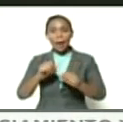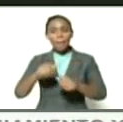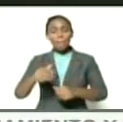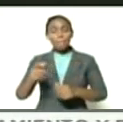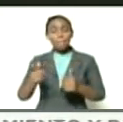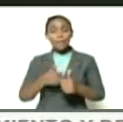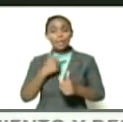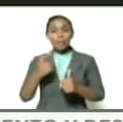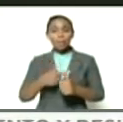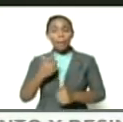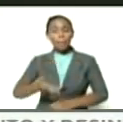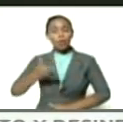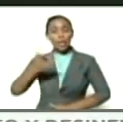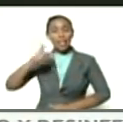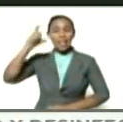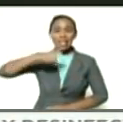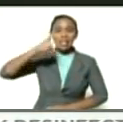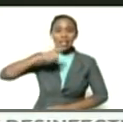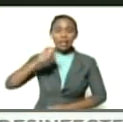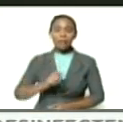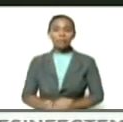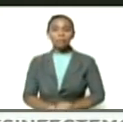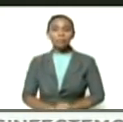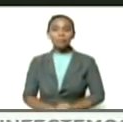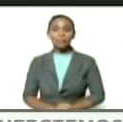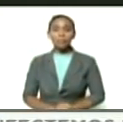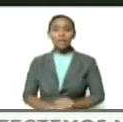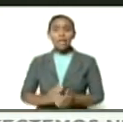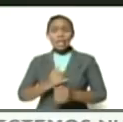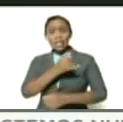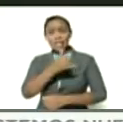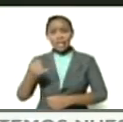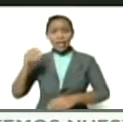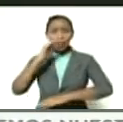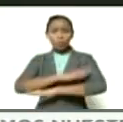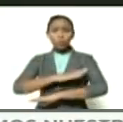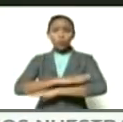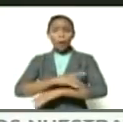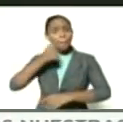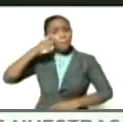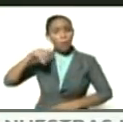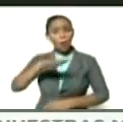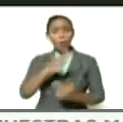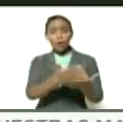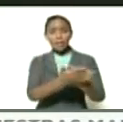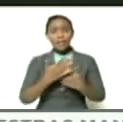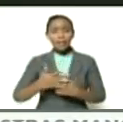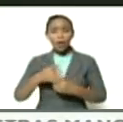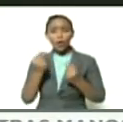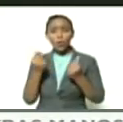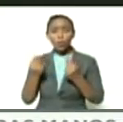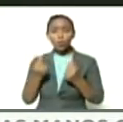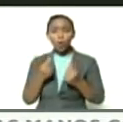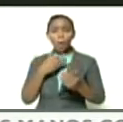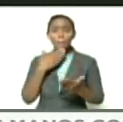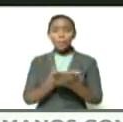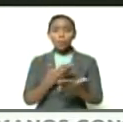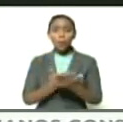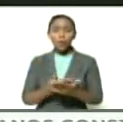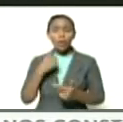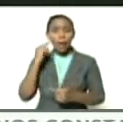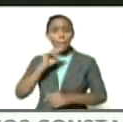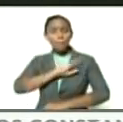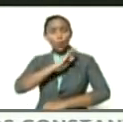las necesidades las líneas de acción y el pueblo reciba los recursos son los presupuestos y el